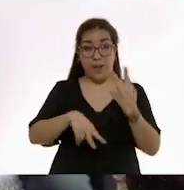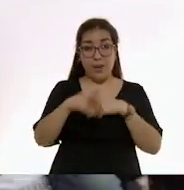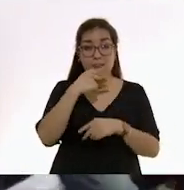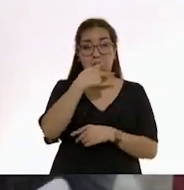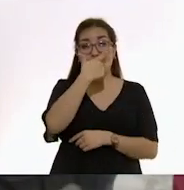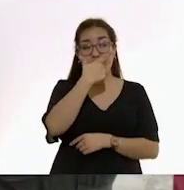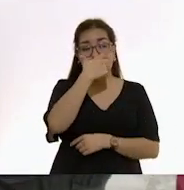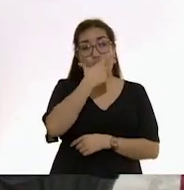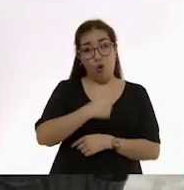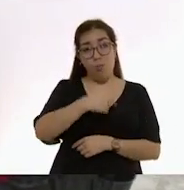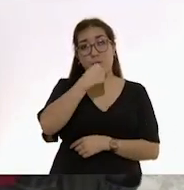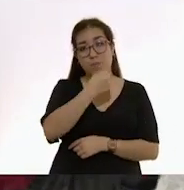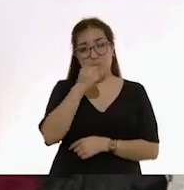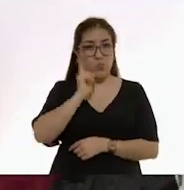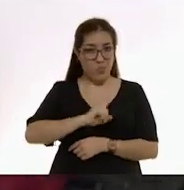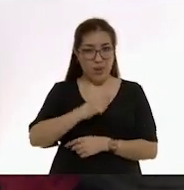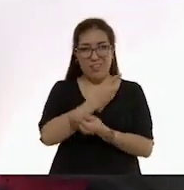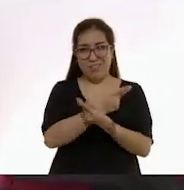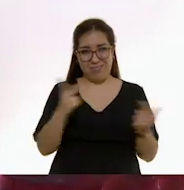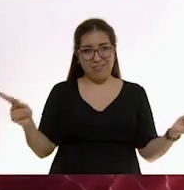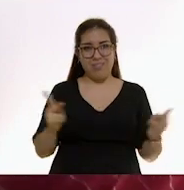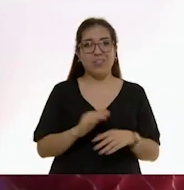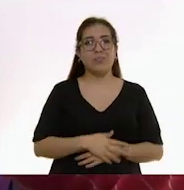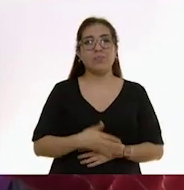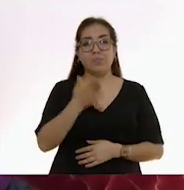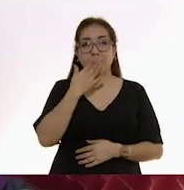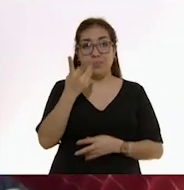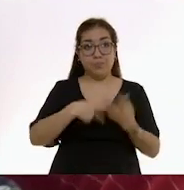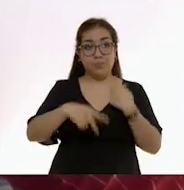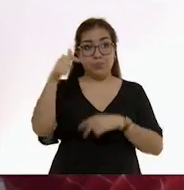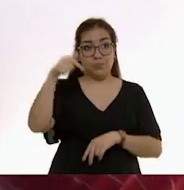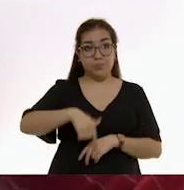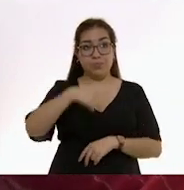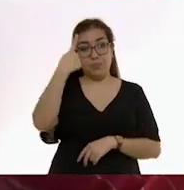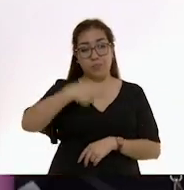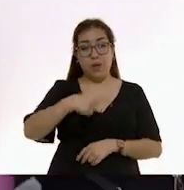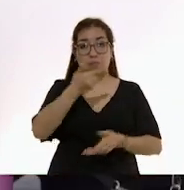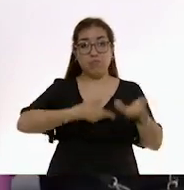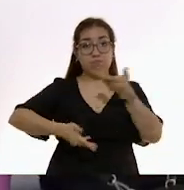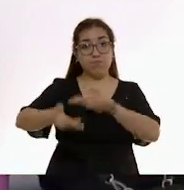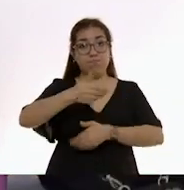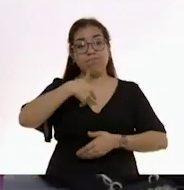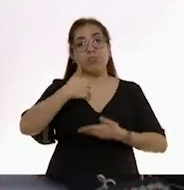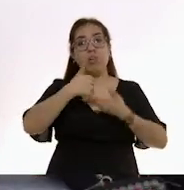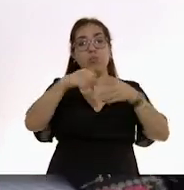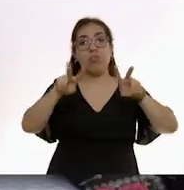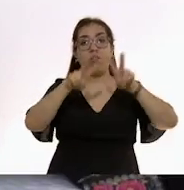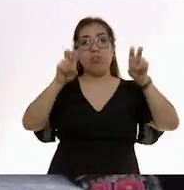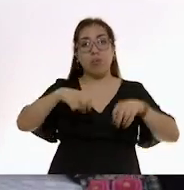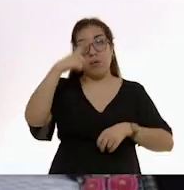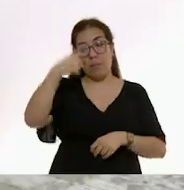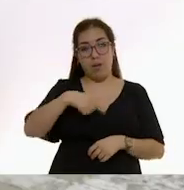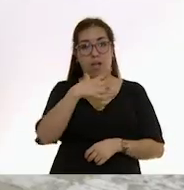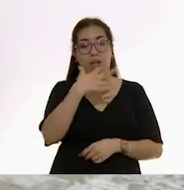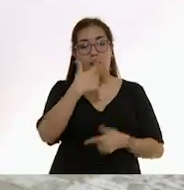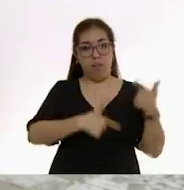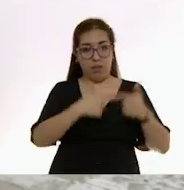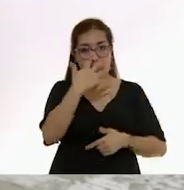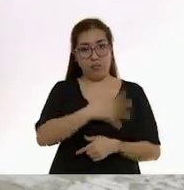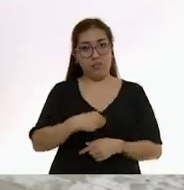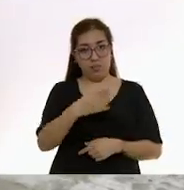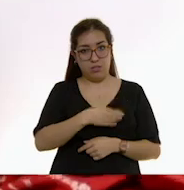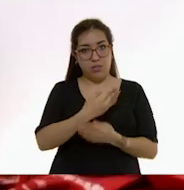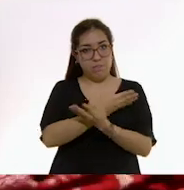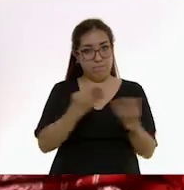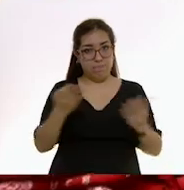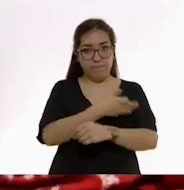fiesta familiar donde celebramos la importancia de la lactancia materna para promover el bienestar de los niños y niñas, así como el de las madres siendo la familia